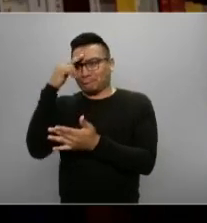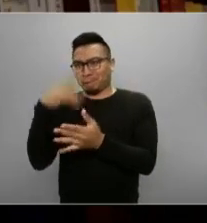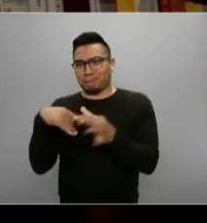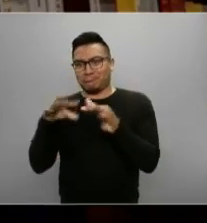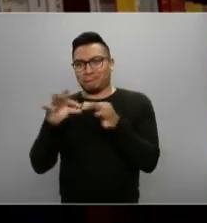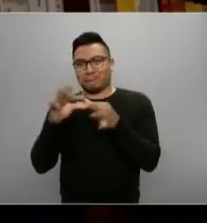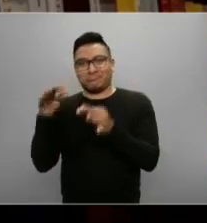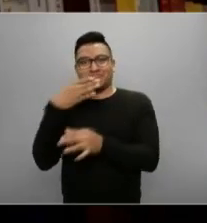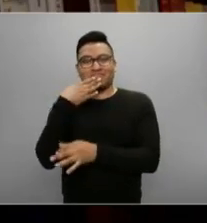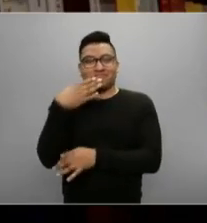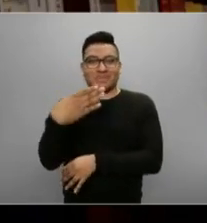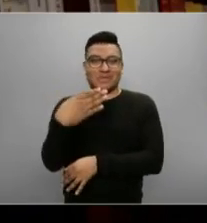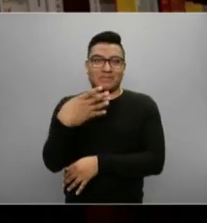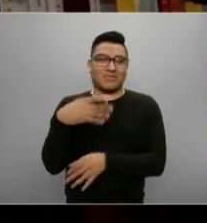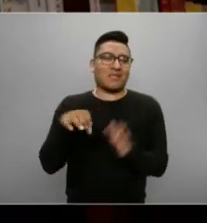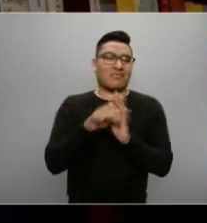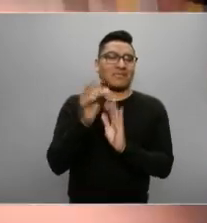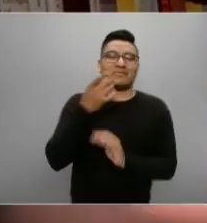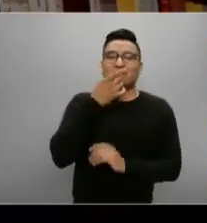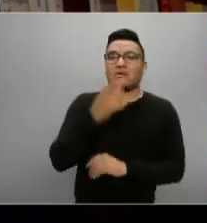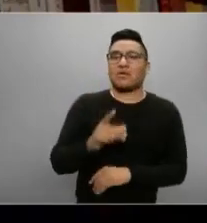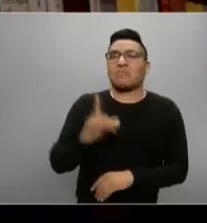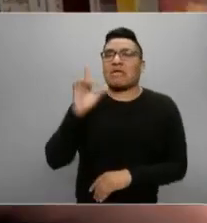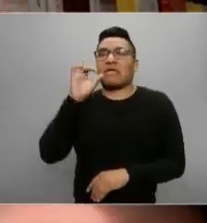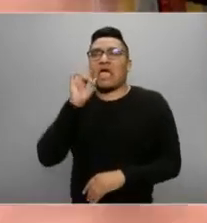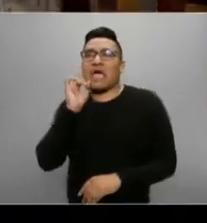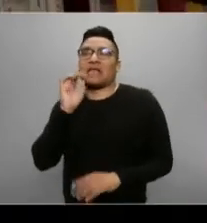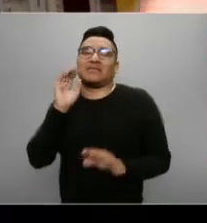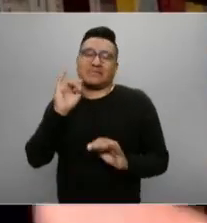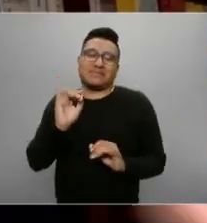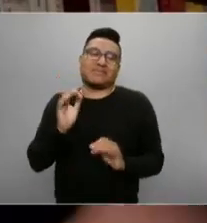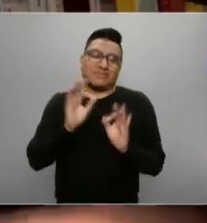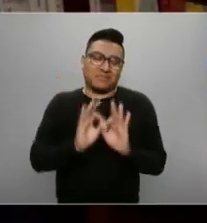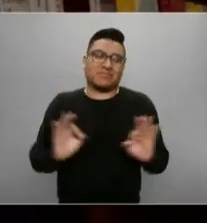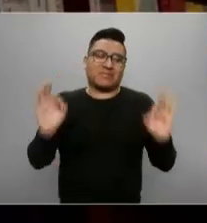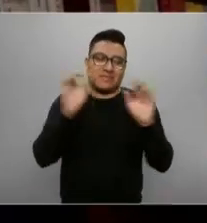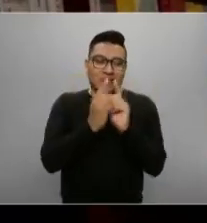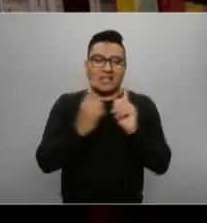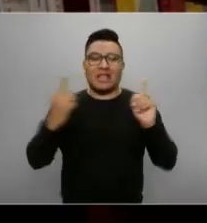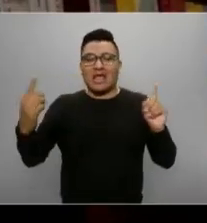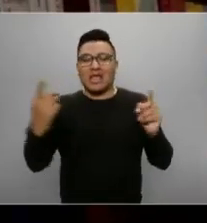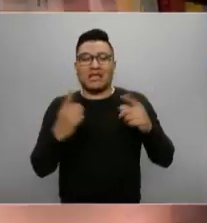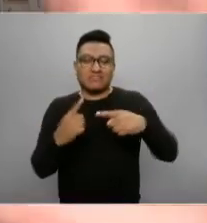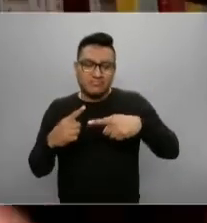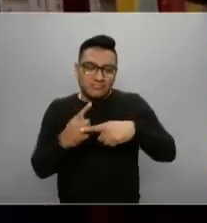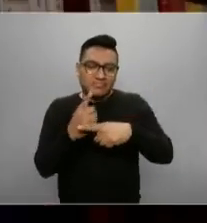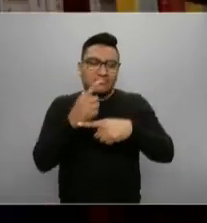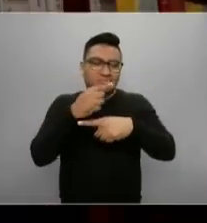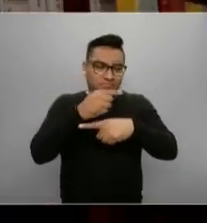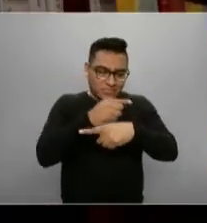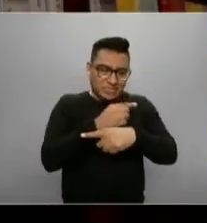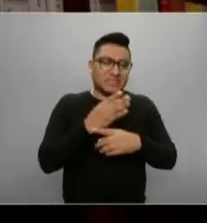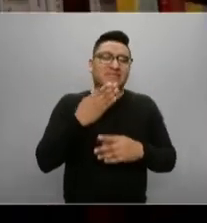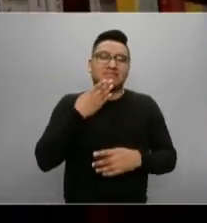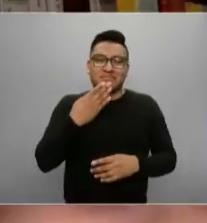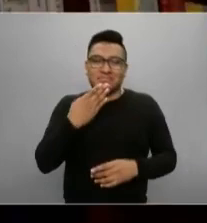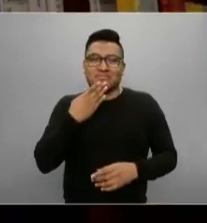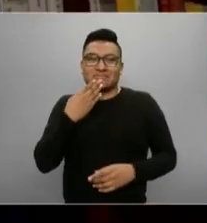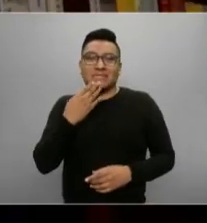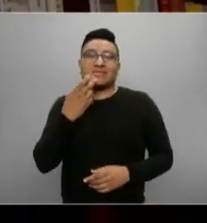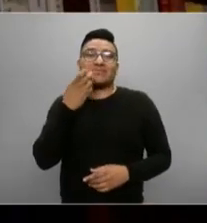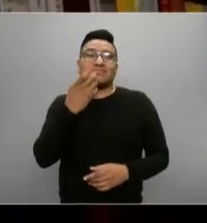mañana, que ya sabemos que hay que seguir con el distanciamiento físico, etcétera, aplanar la curva. Eso nos permite